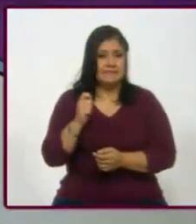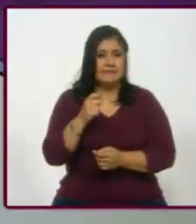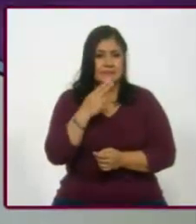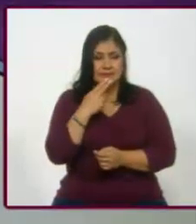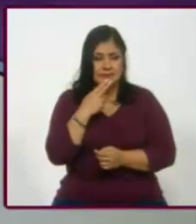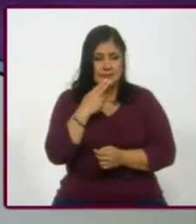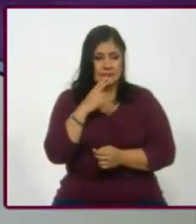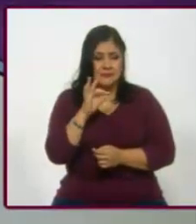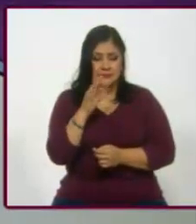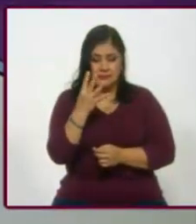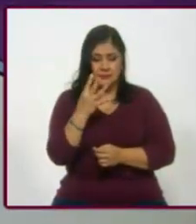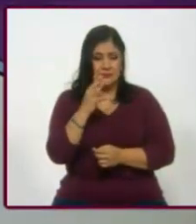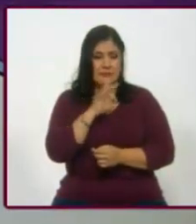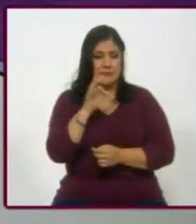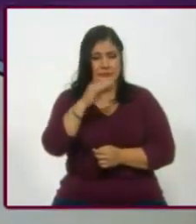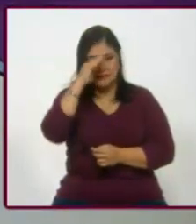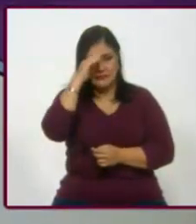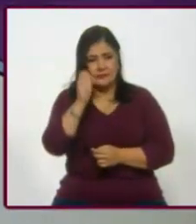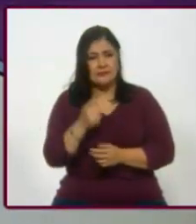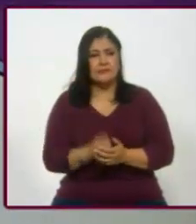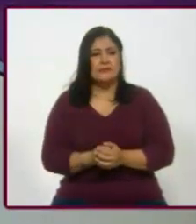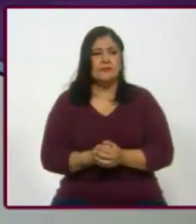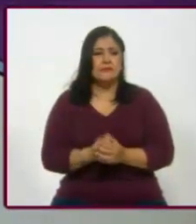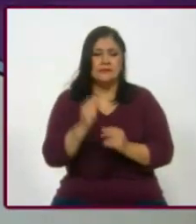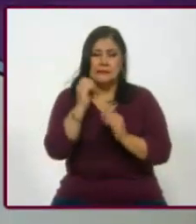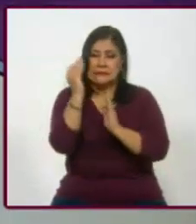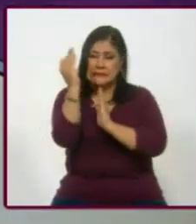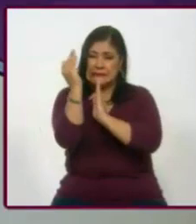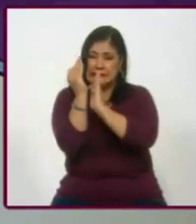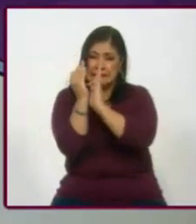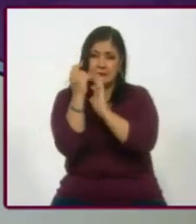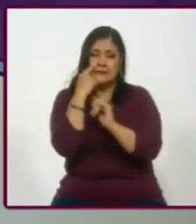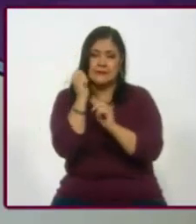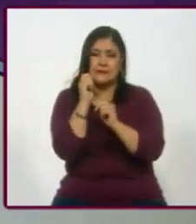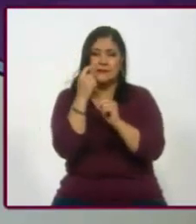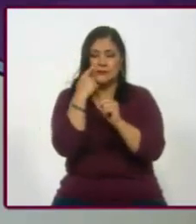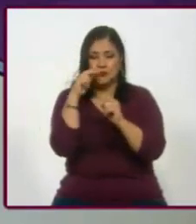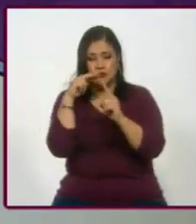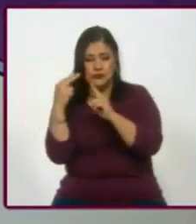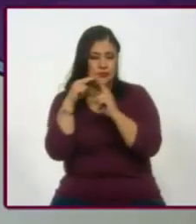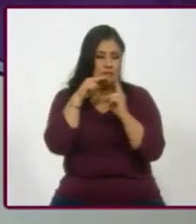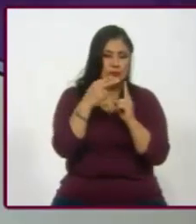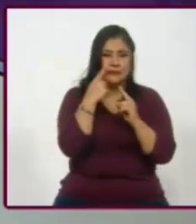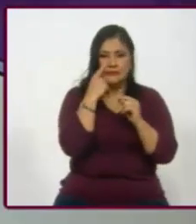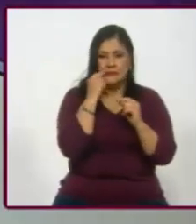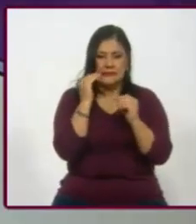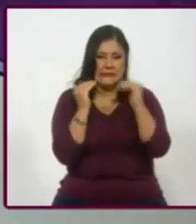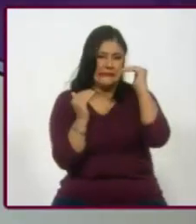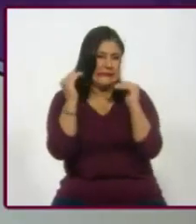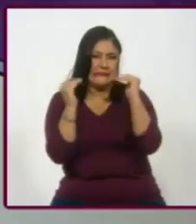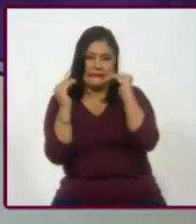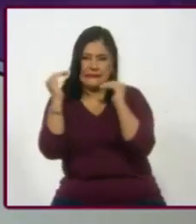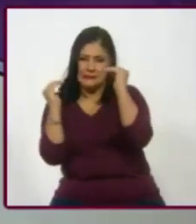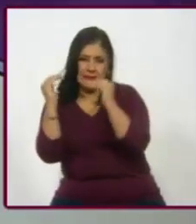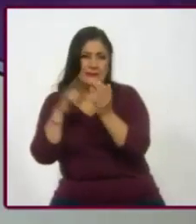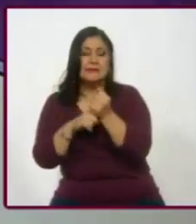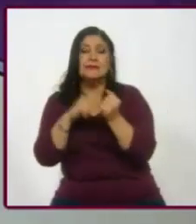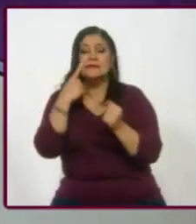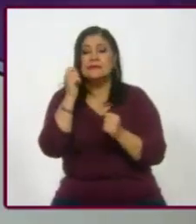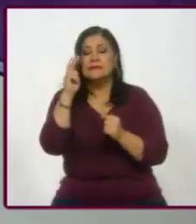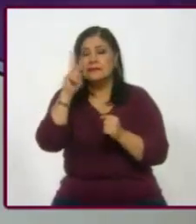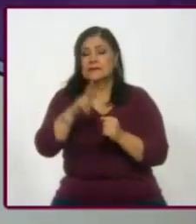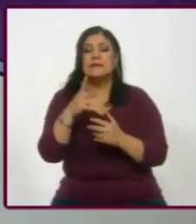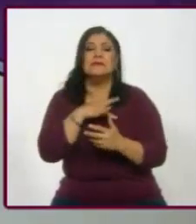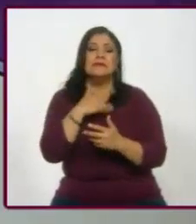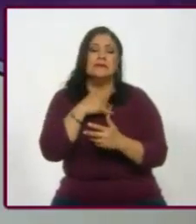del 44, ¿qué han de... Es decir, se cierra un poco más la posición. No, esto es otra consideración dentro de la